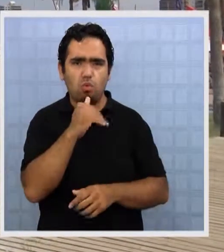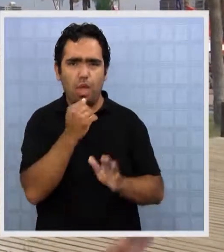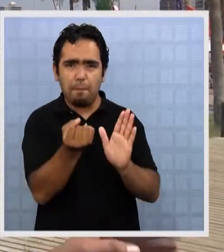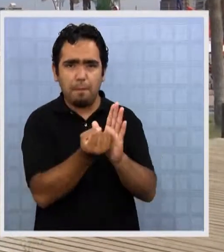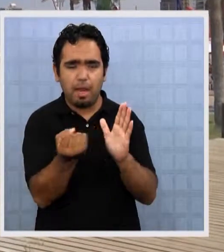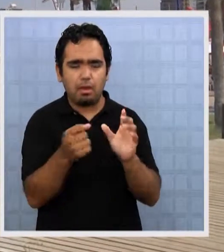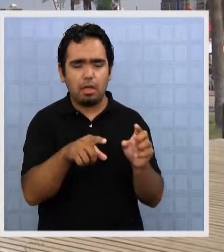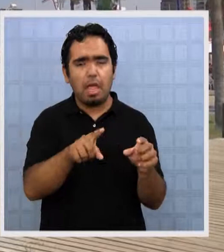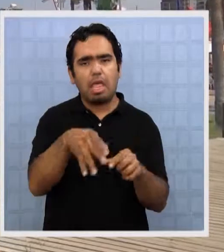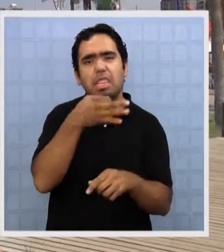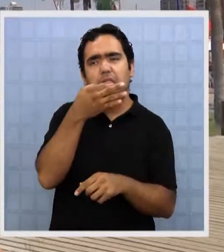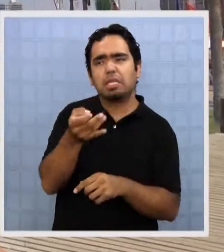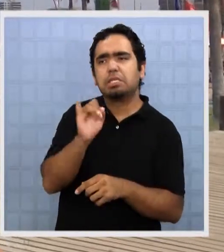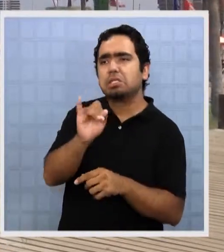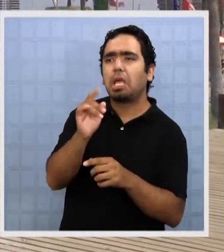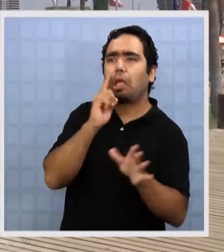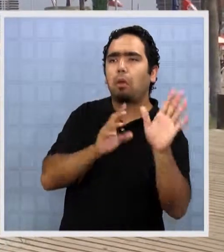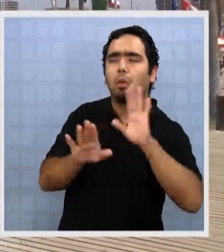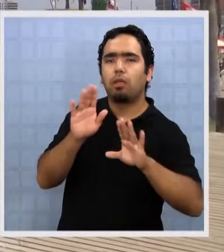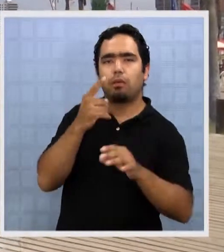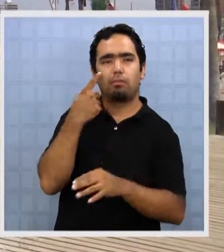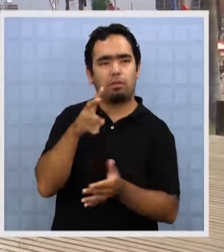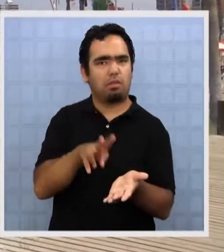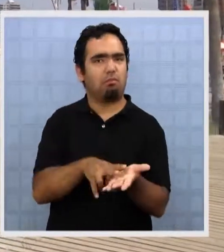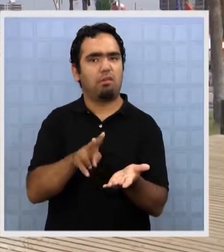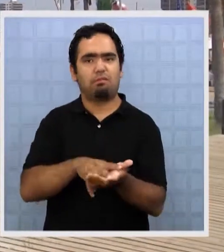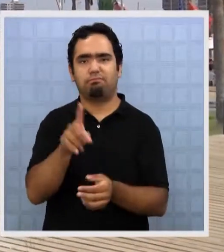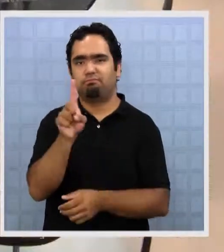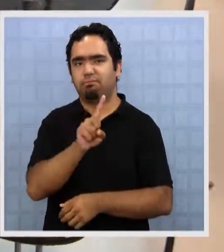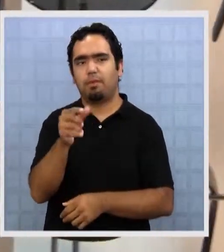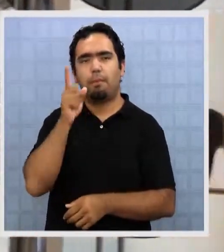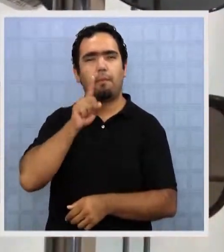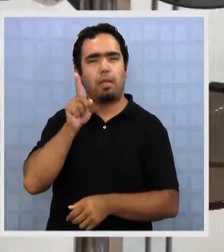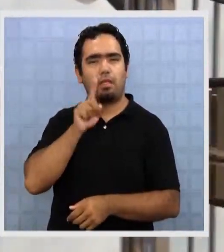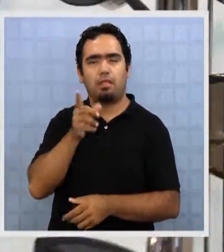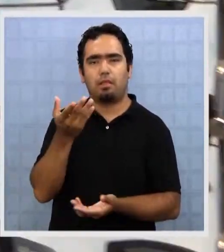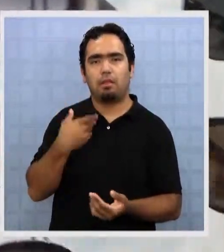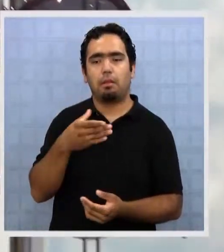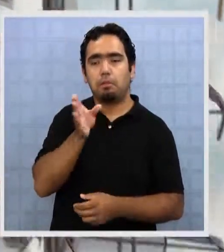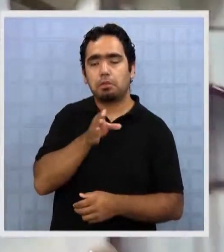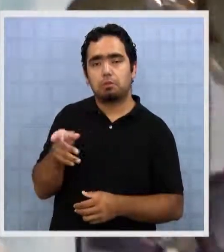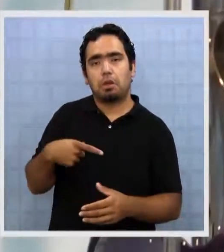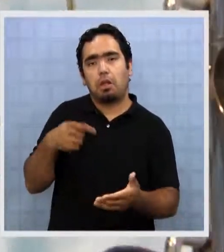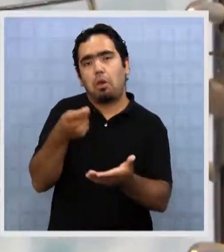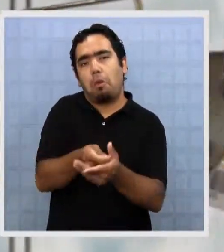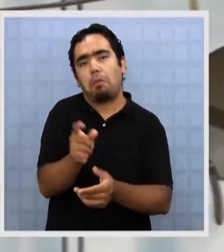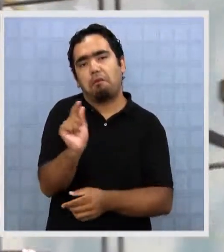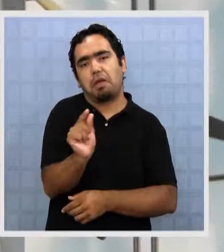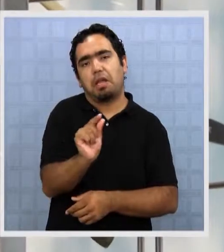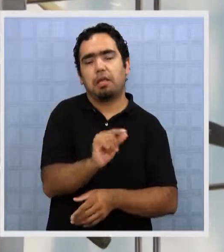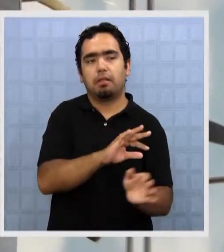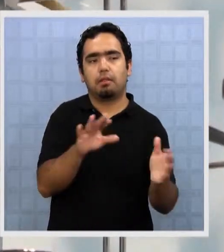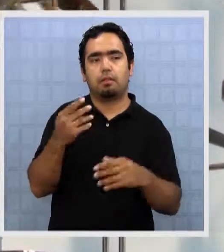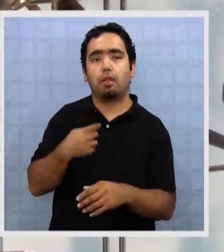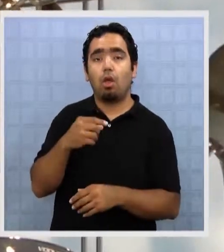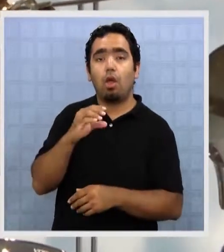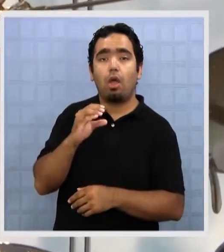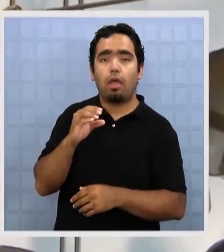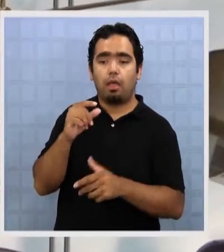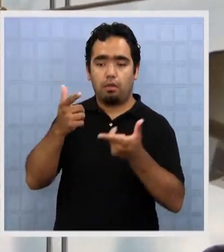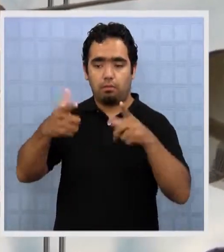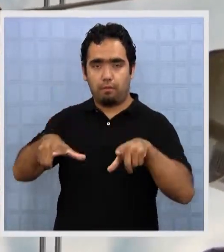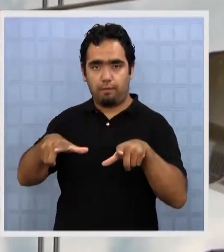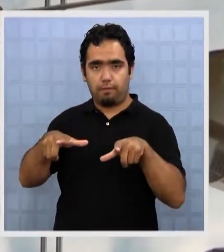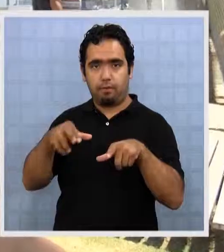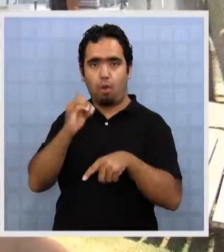no son de marca dicen que son ultravioletas, pero en realidad no son así las cosas. Y por el precio la gente compra porque es más barato. Los lentes de la óptica